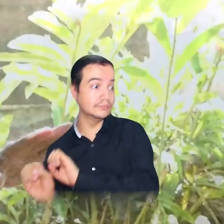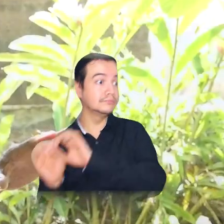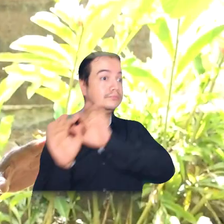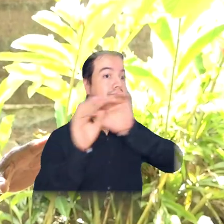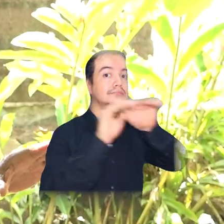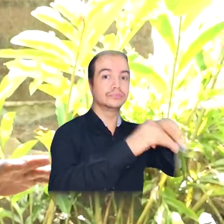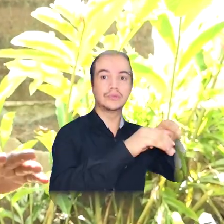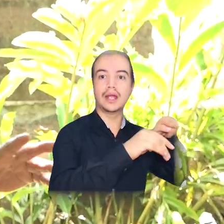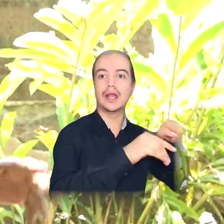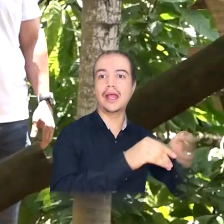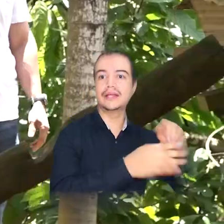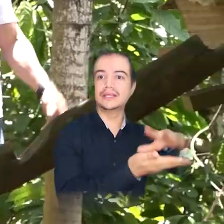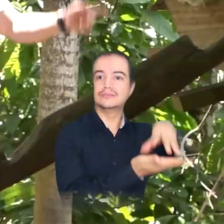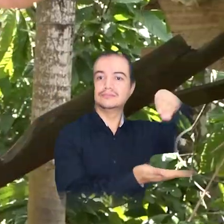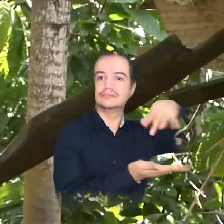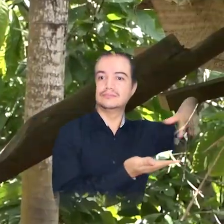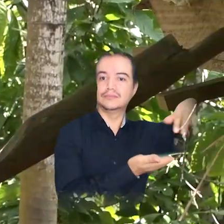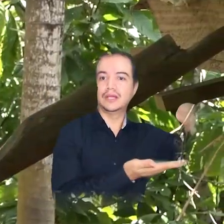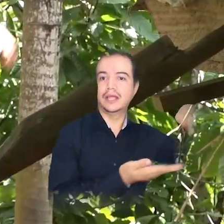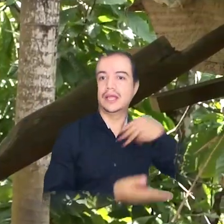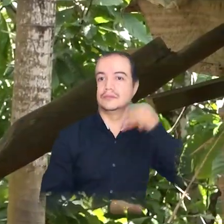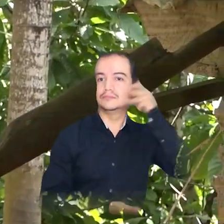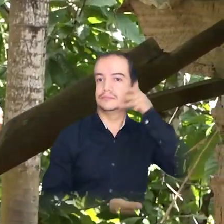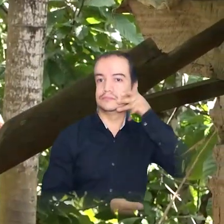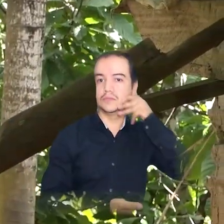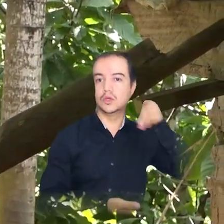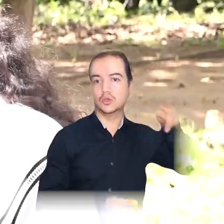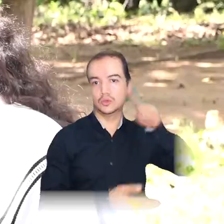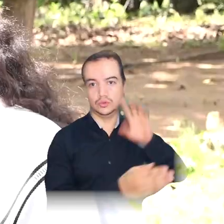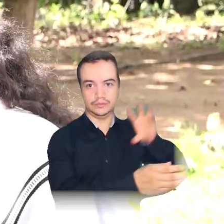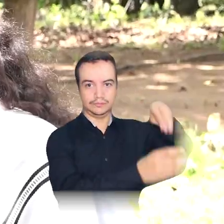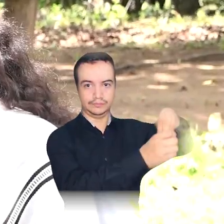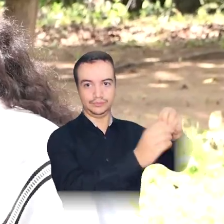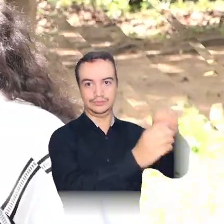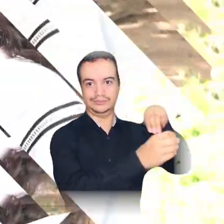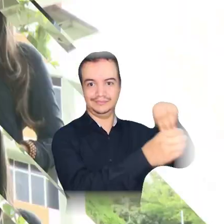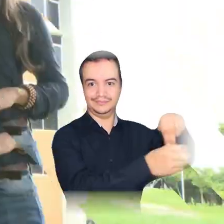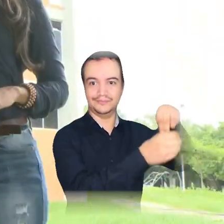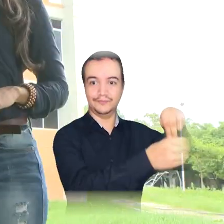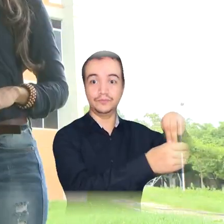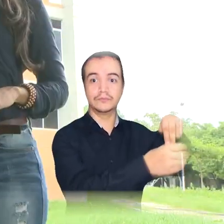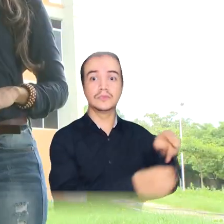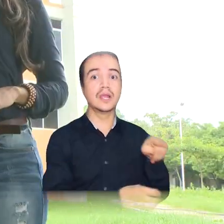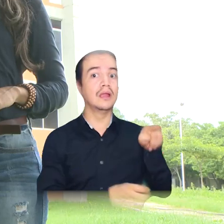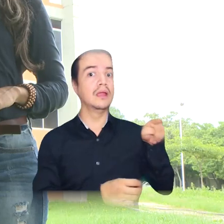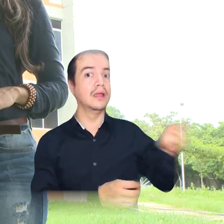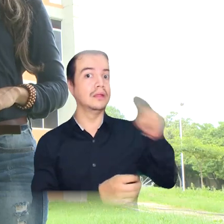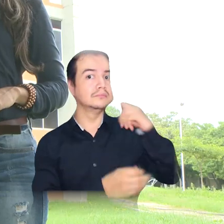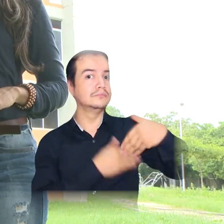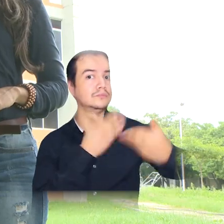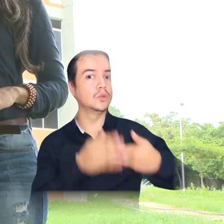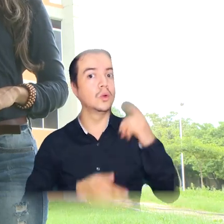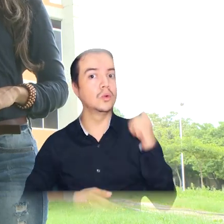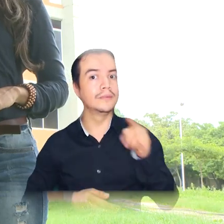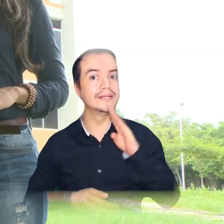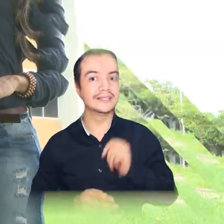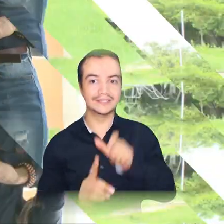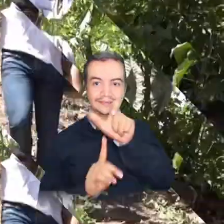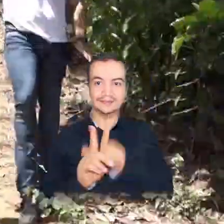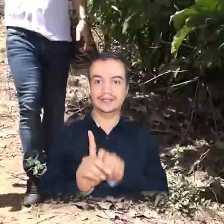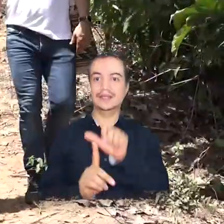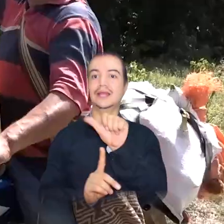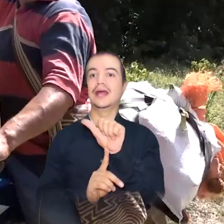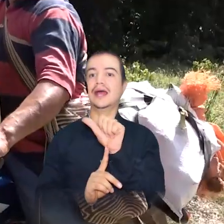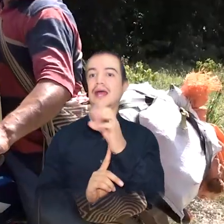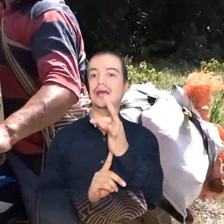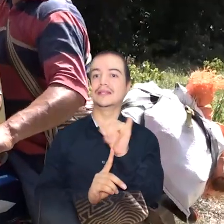clases desde Murumuque, ubicado en el resguardo Kogi, Malayo, Aruaco. Este proceso es realidad gracias al empeño de